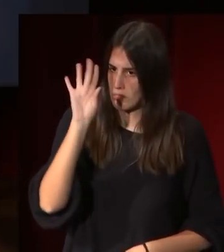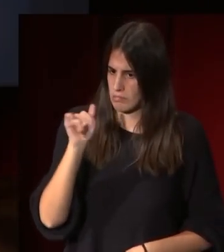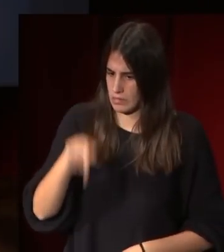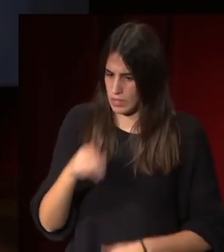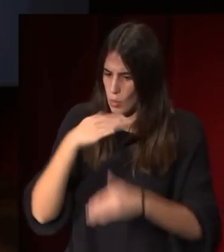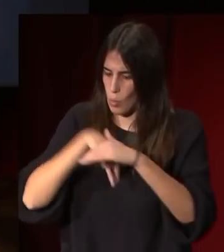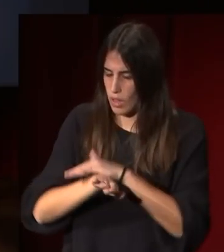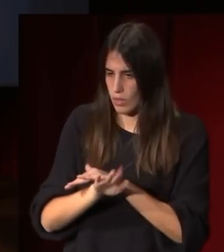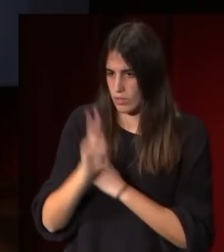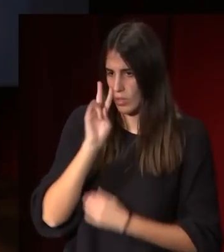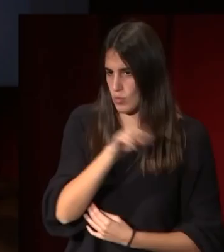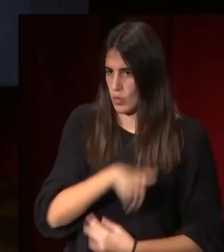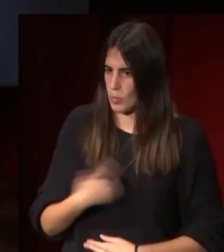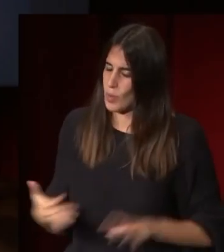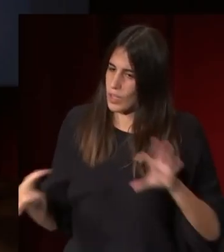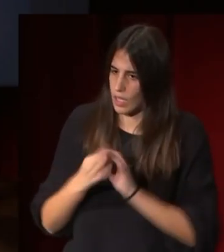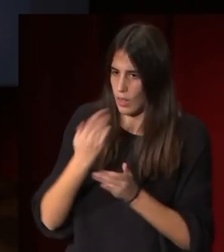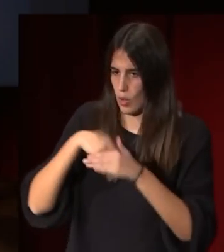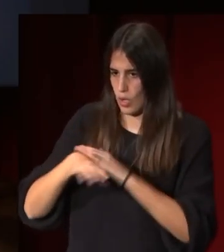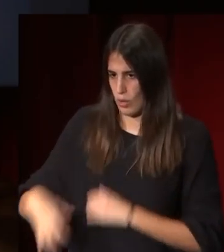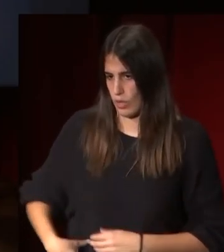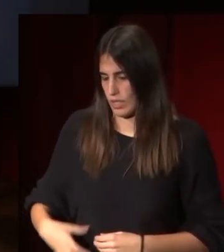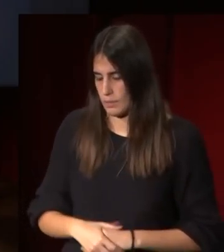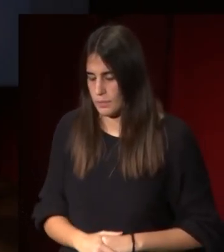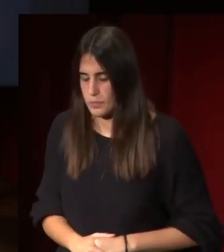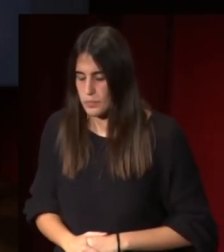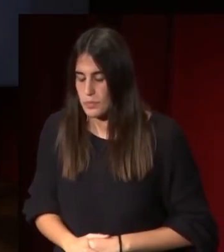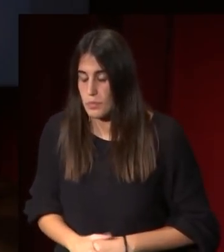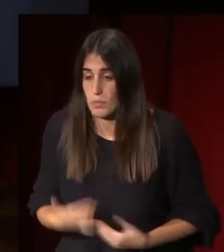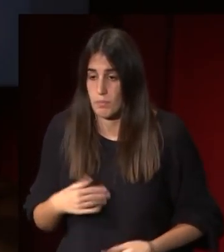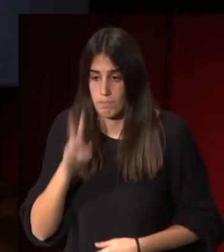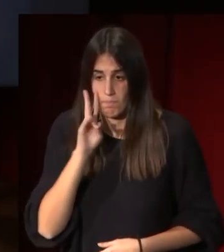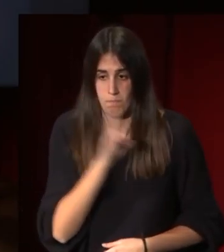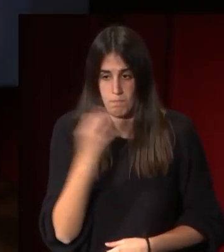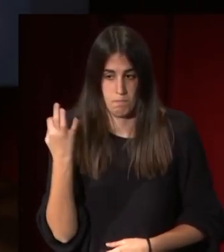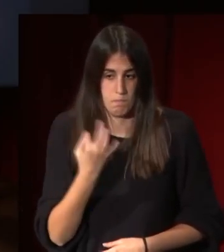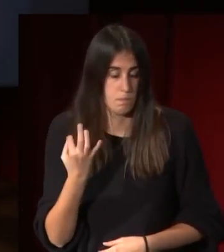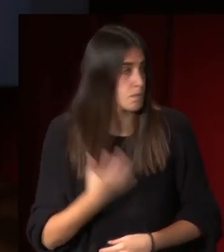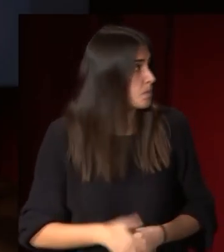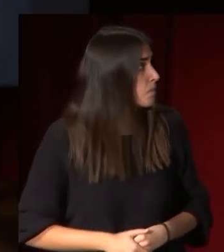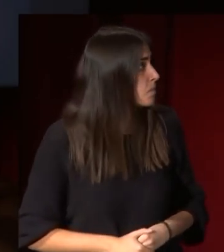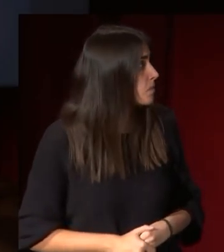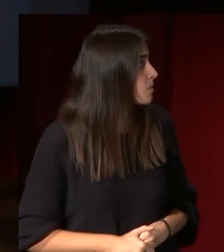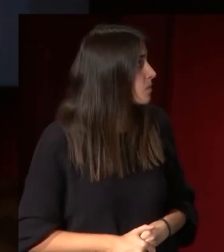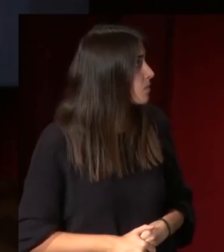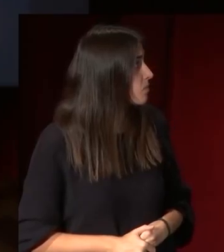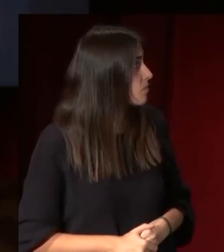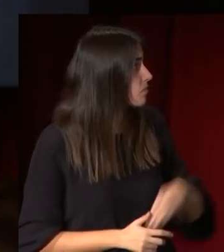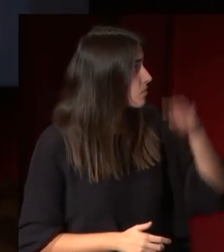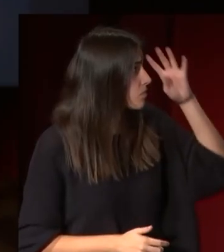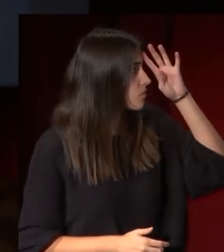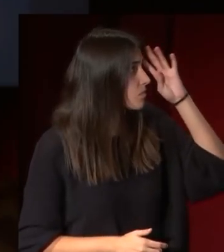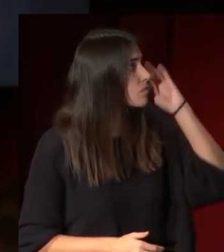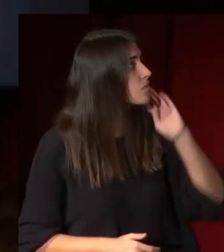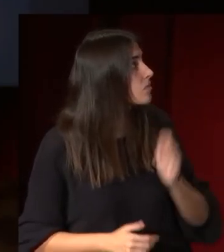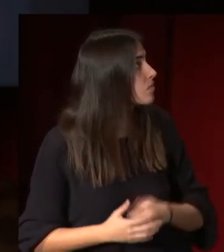como parte de la colección real en este caso pues como vemos verdaderamente está respondiendo al